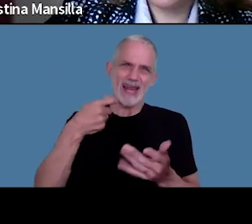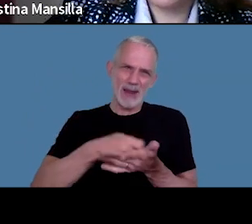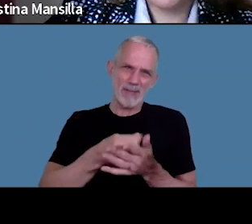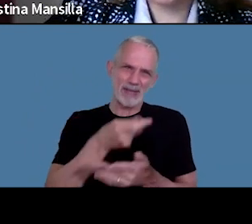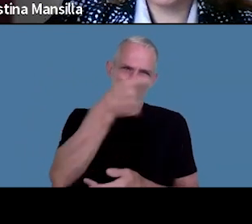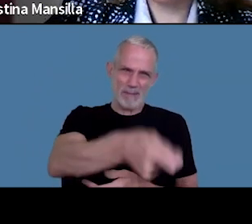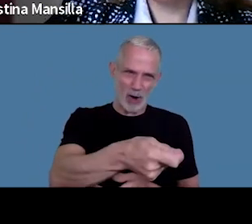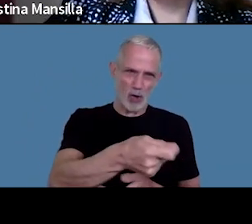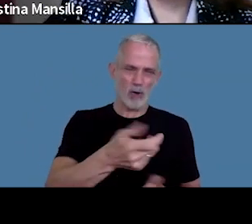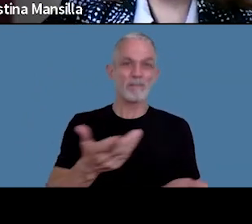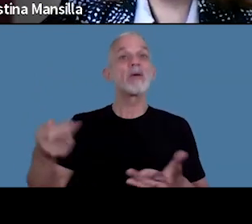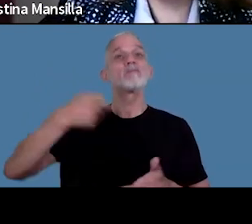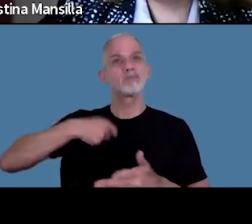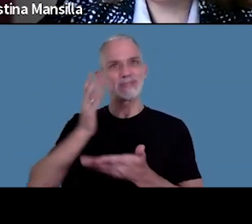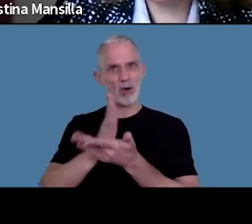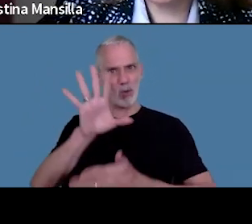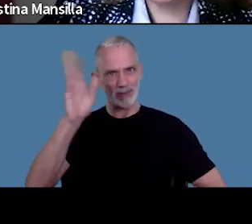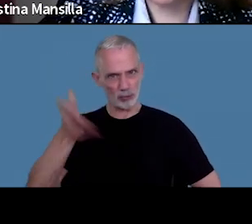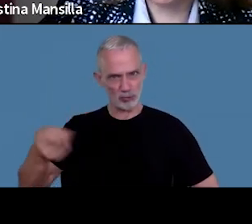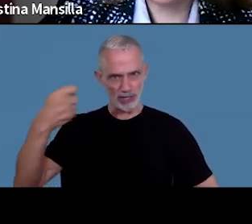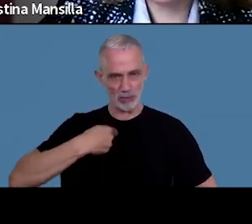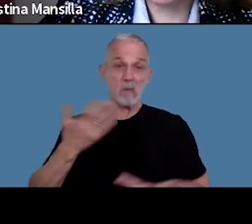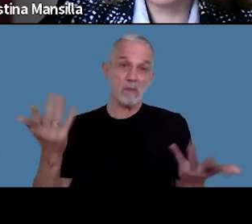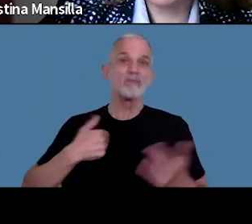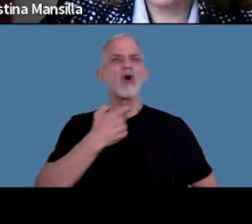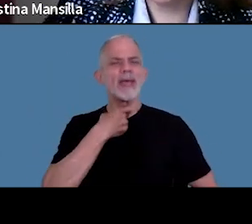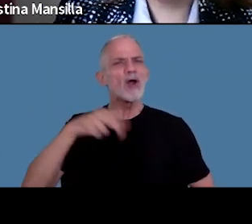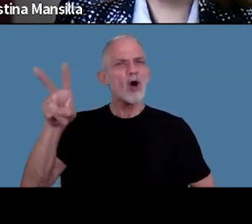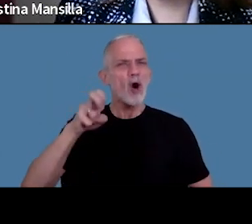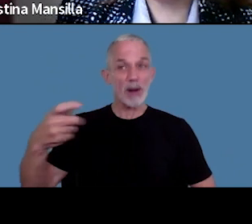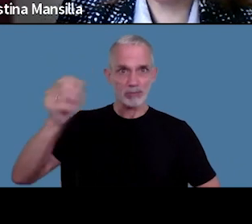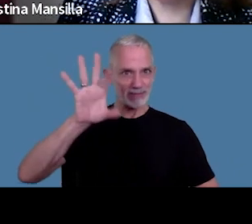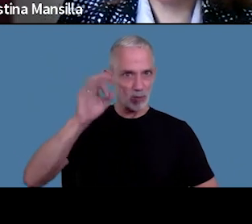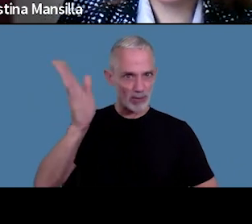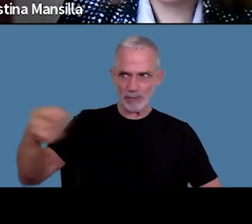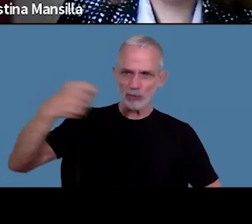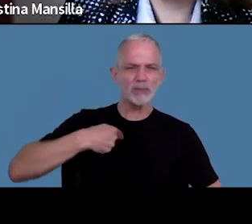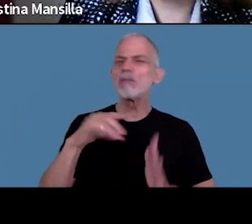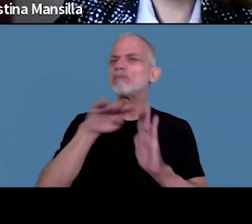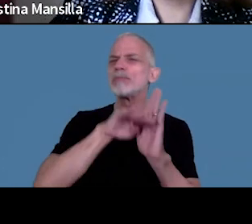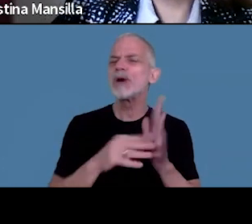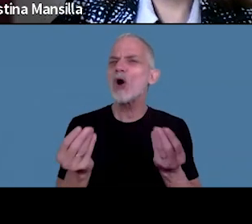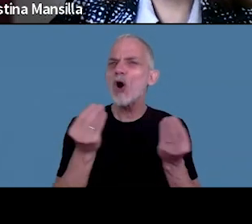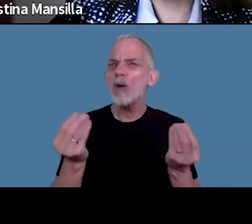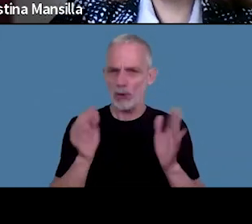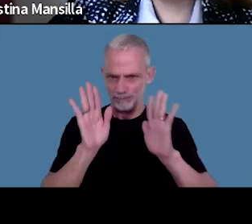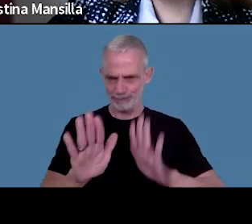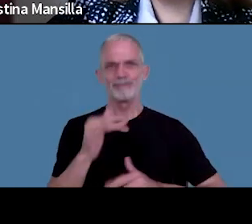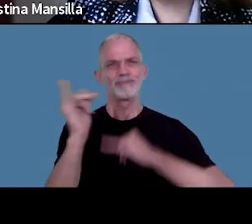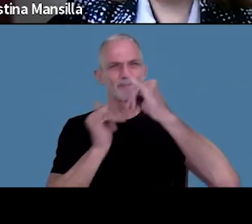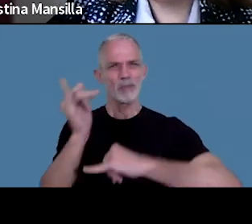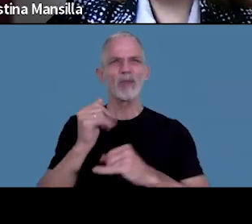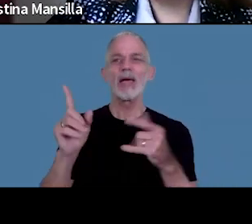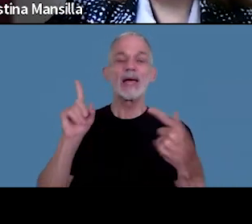ahora si yo estoy interesada en cobrar este reintegro cuáles son las condiciones que la